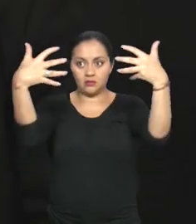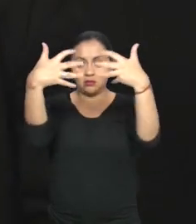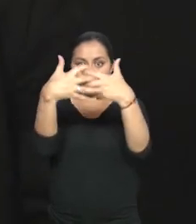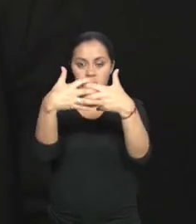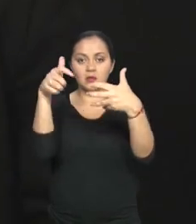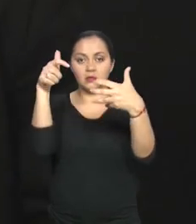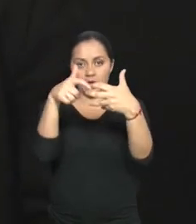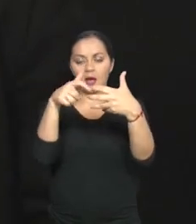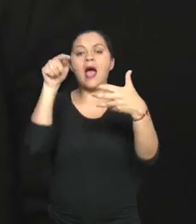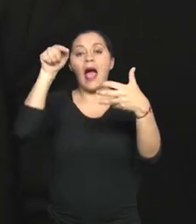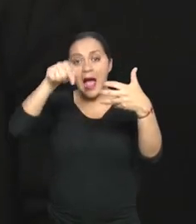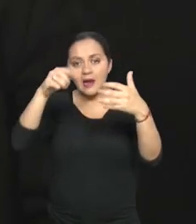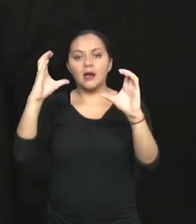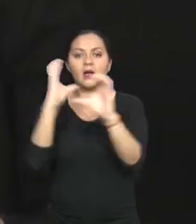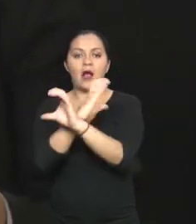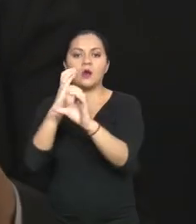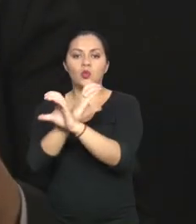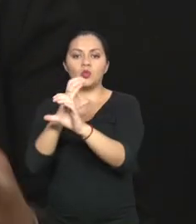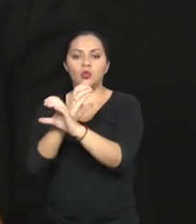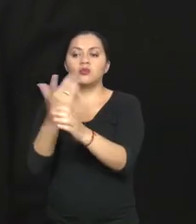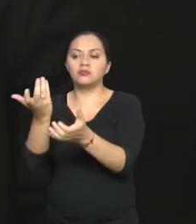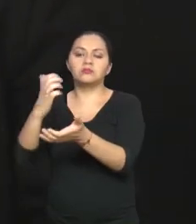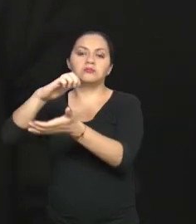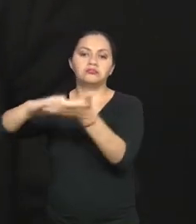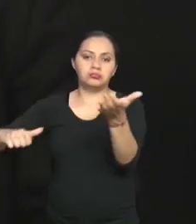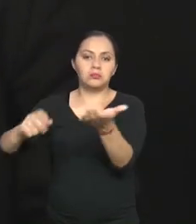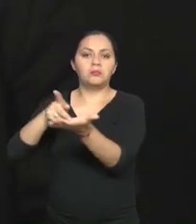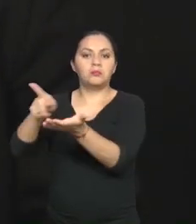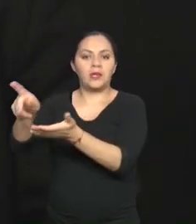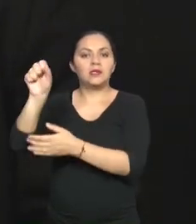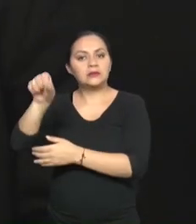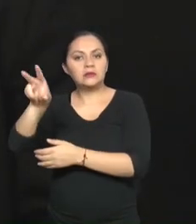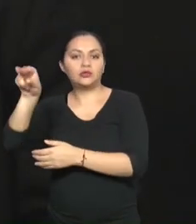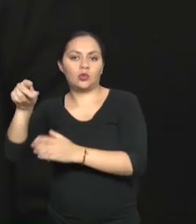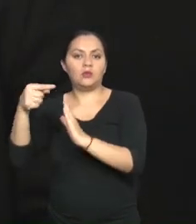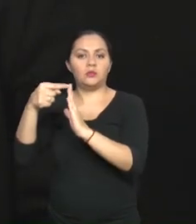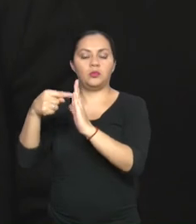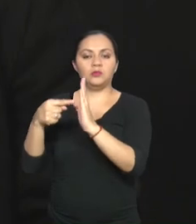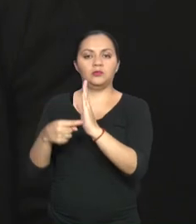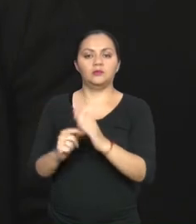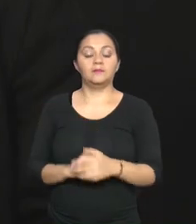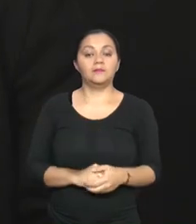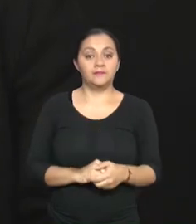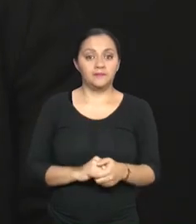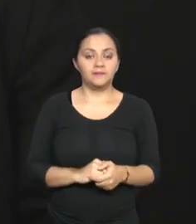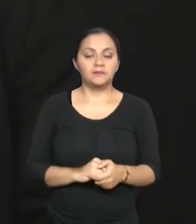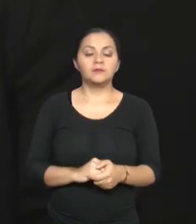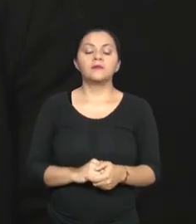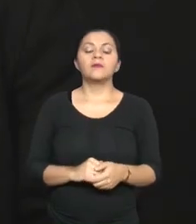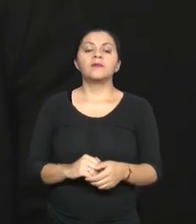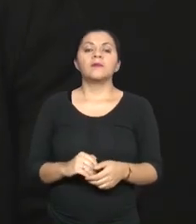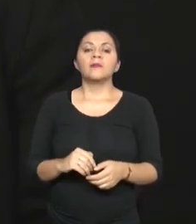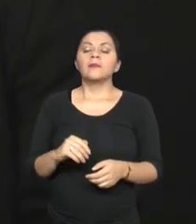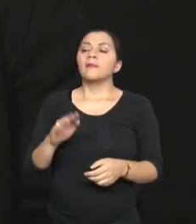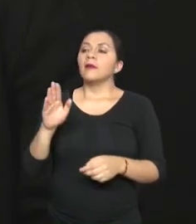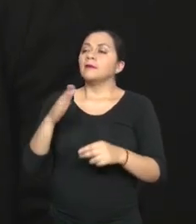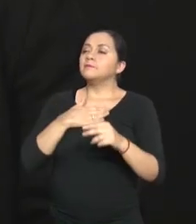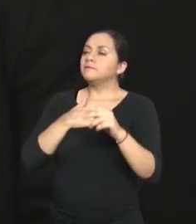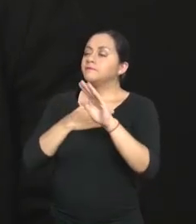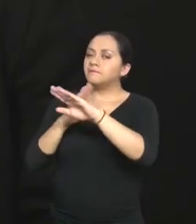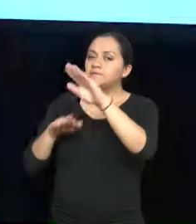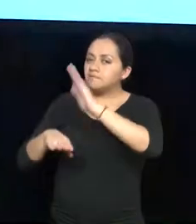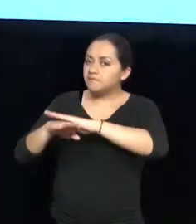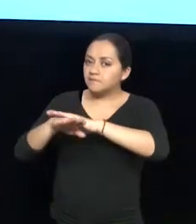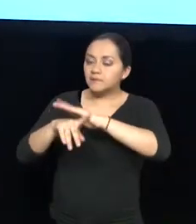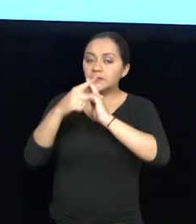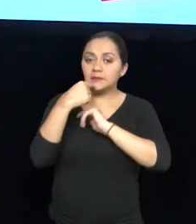tributos que sí les tocaría cancelar incluso ya teniendo la exoneración por parte del SENAE. Esto no afecta tampoco desde el punto de vista